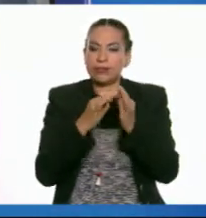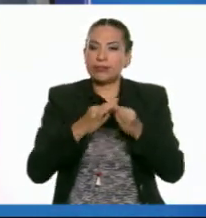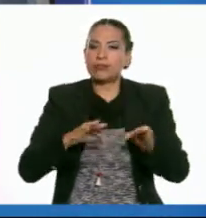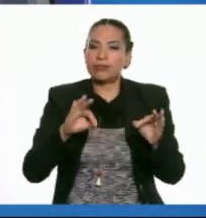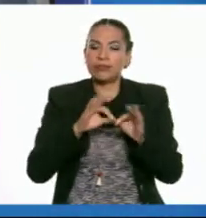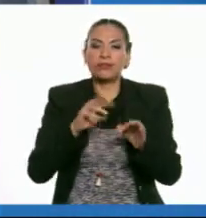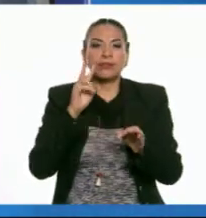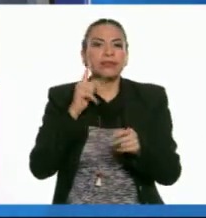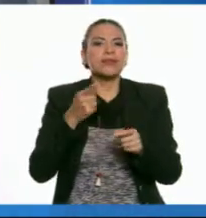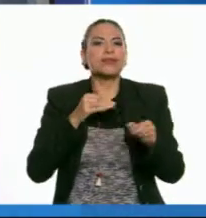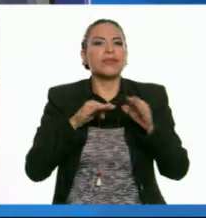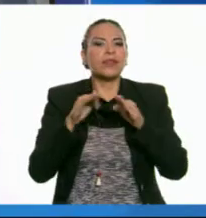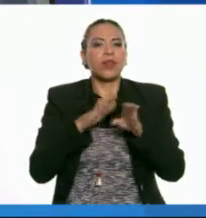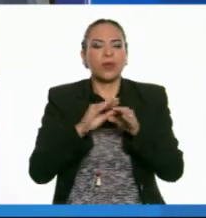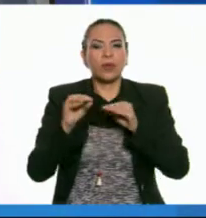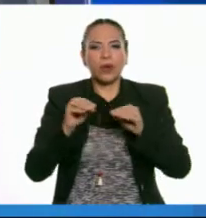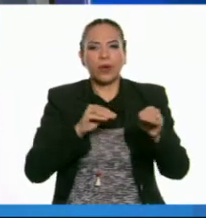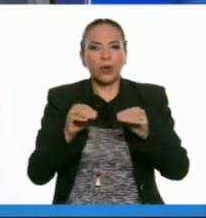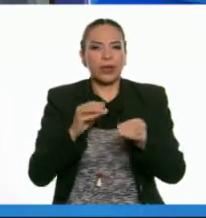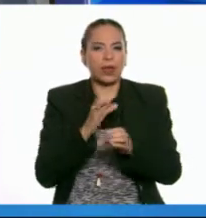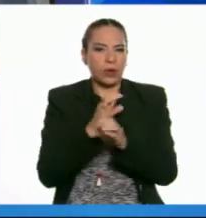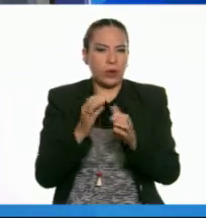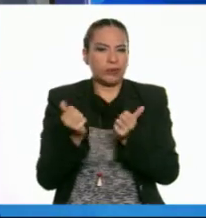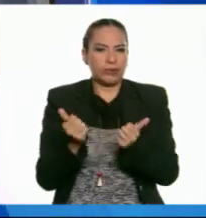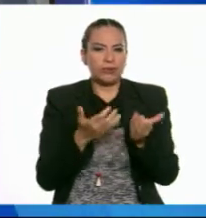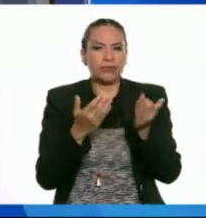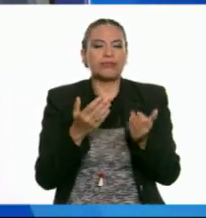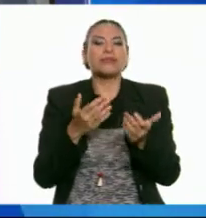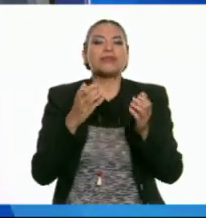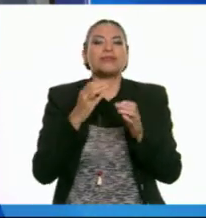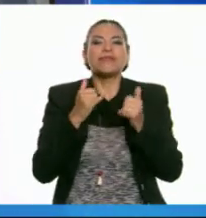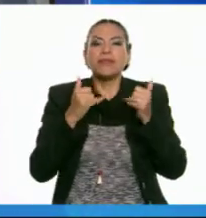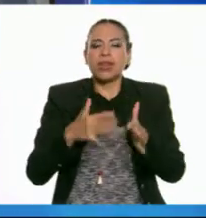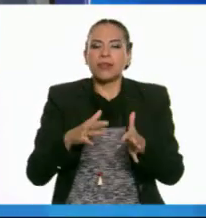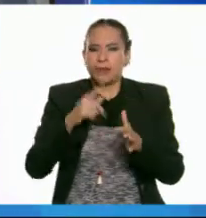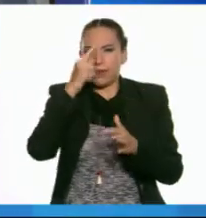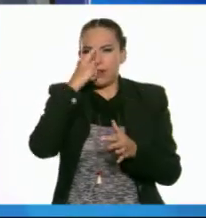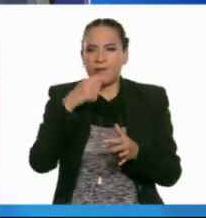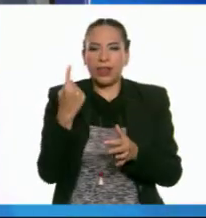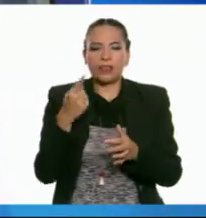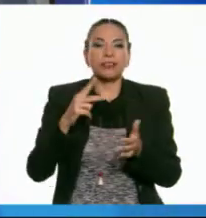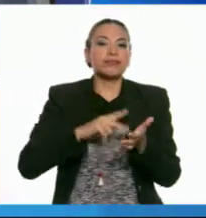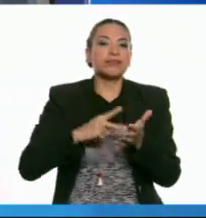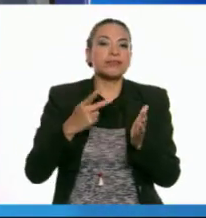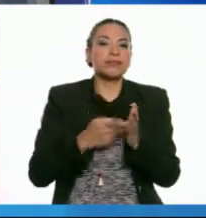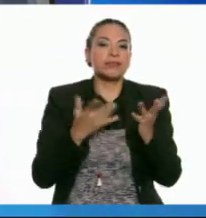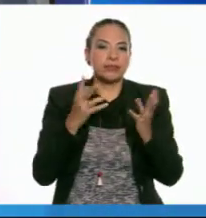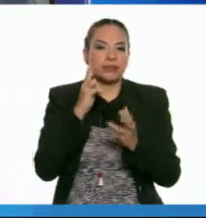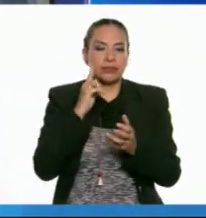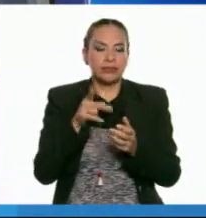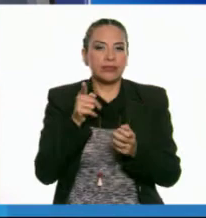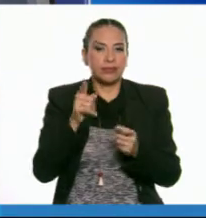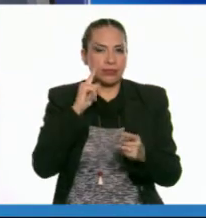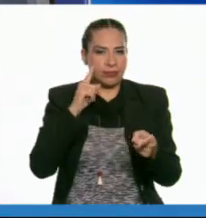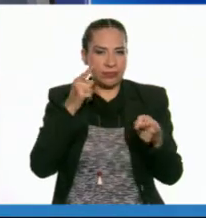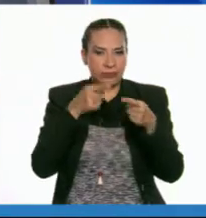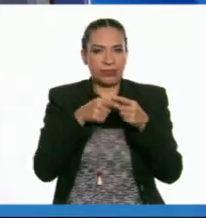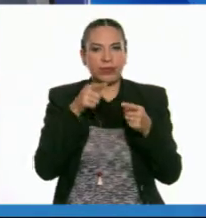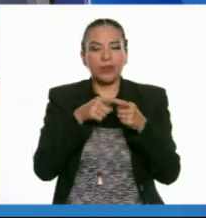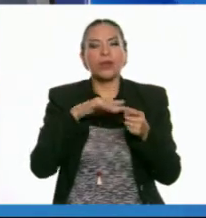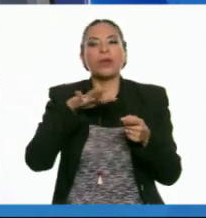hacen que realizar tareas como mover o cargar objetos pesados sea mucho más fácil. Los ingenieros suelen tener este tipo de objetivos.